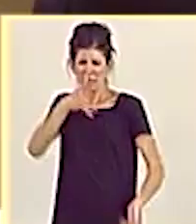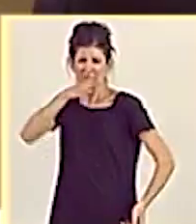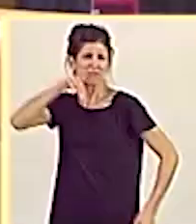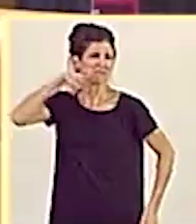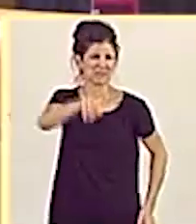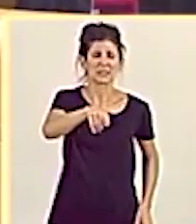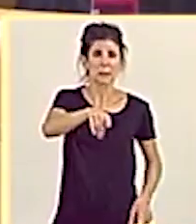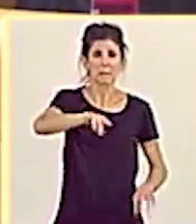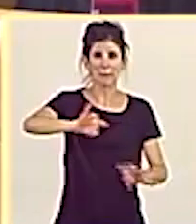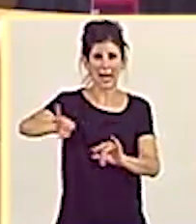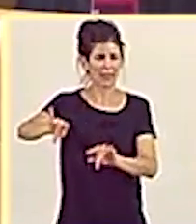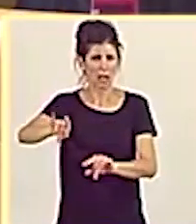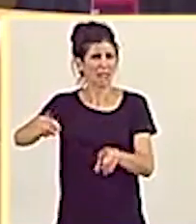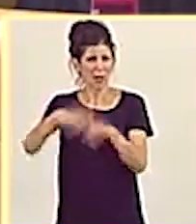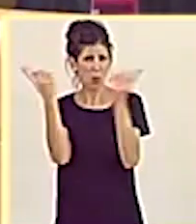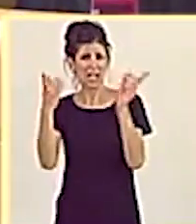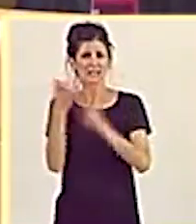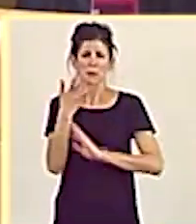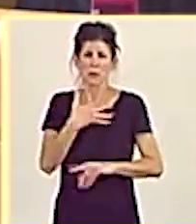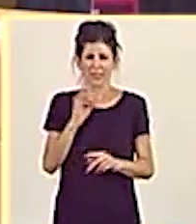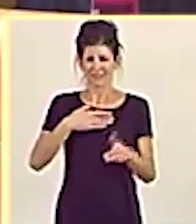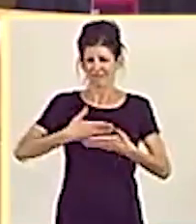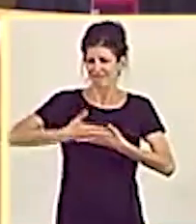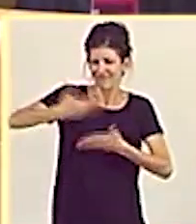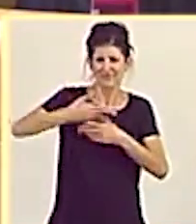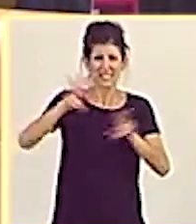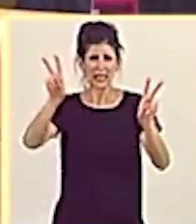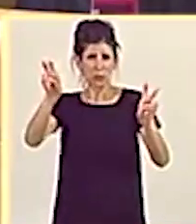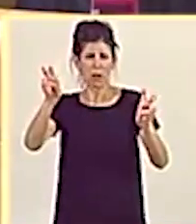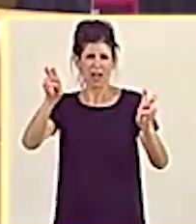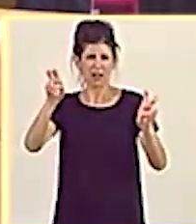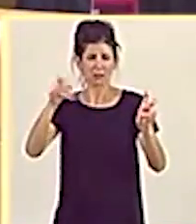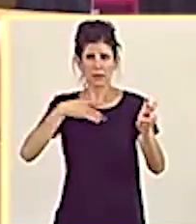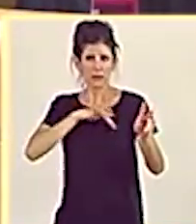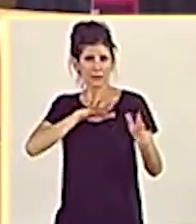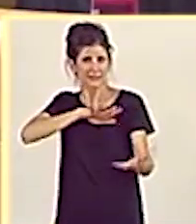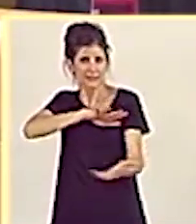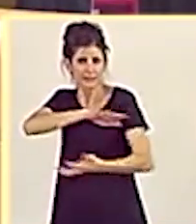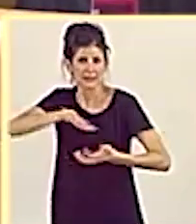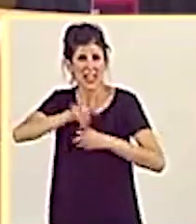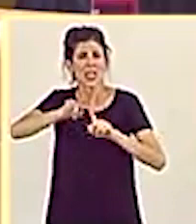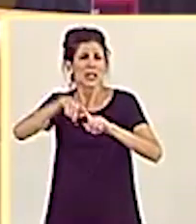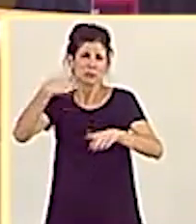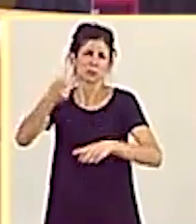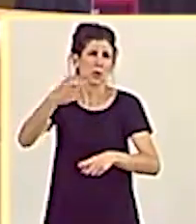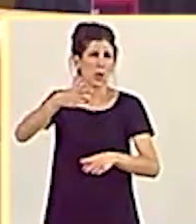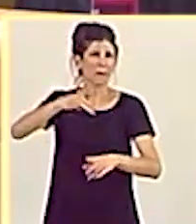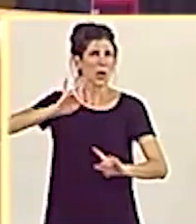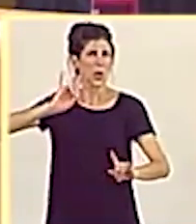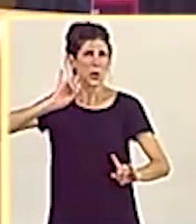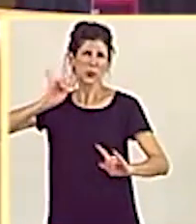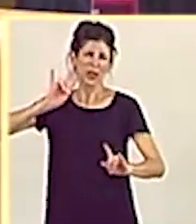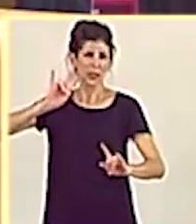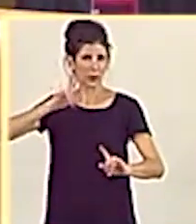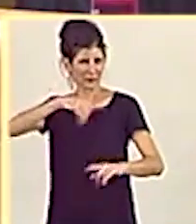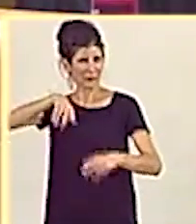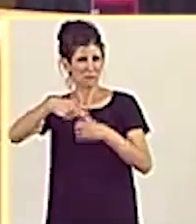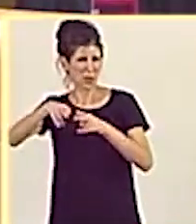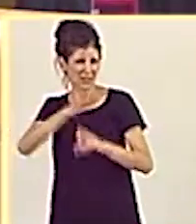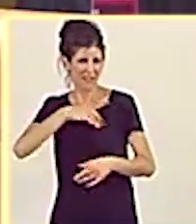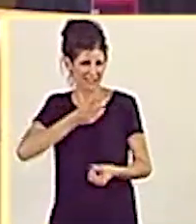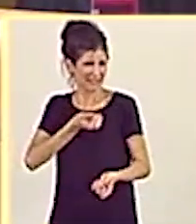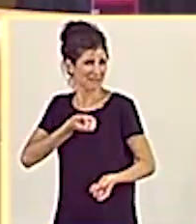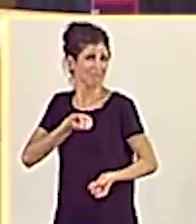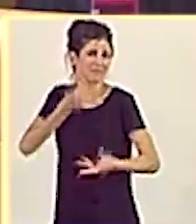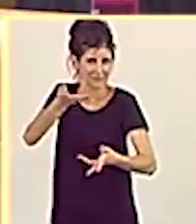Lo que importa es un titular muy escandaloso y después tratar de generar cierto ruido parlamentario. Ustedes